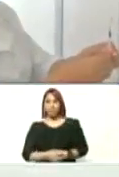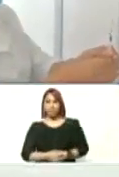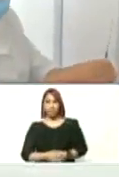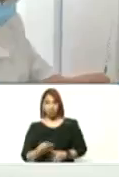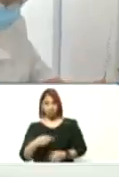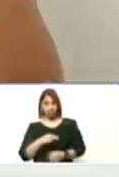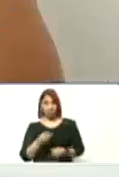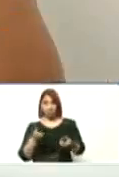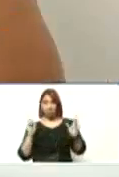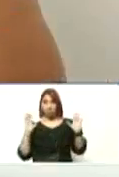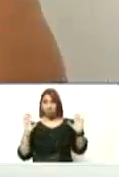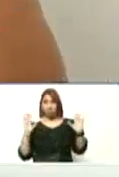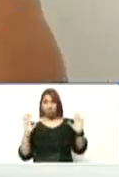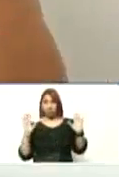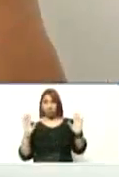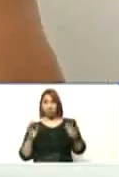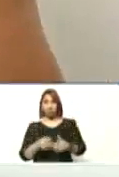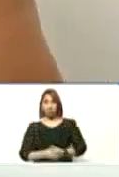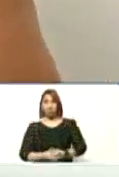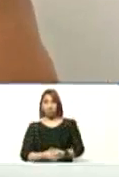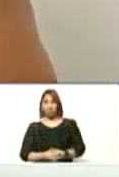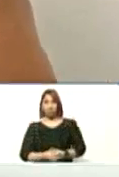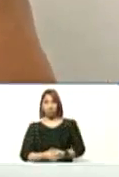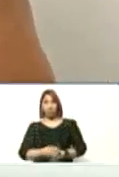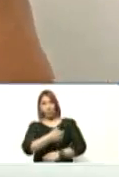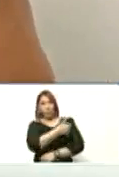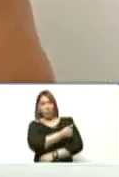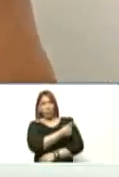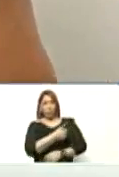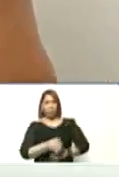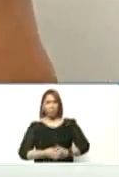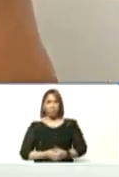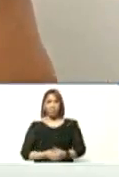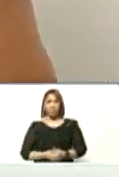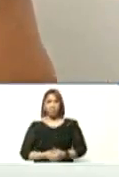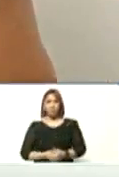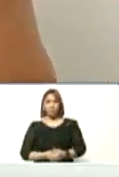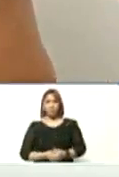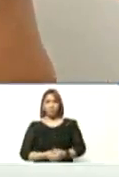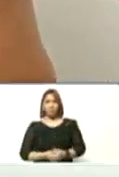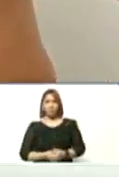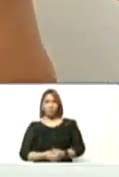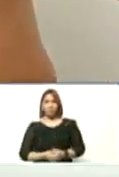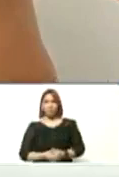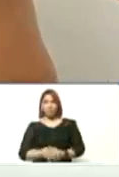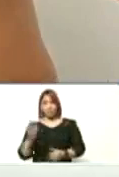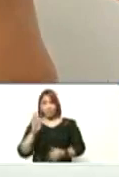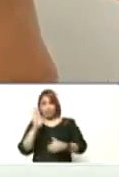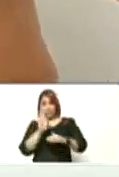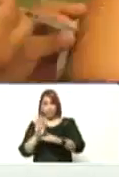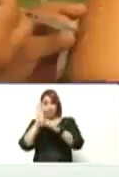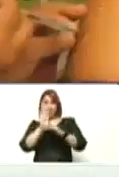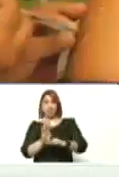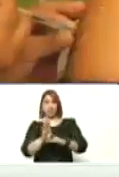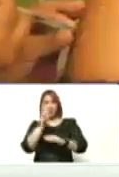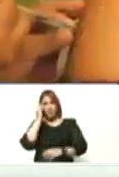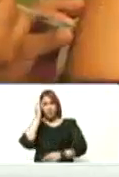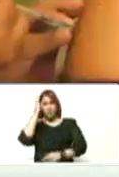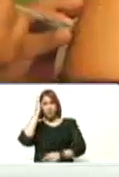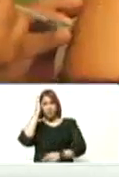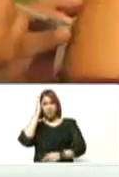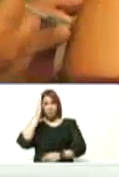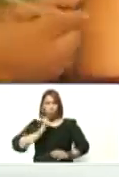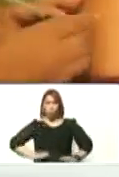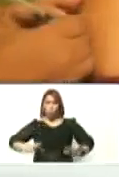estaremos la vacunación viene a proteger la capacidad del